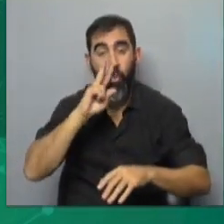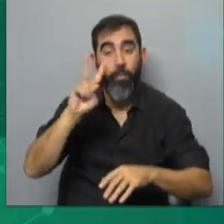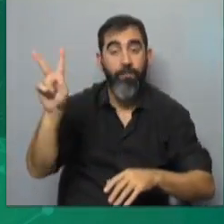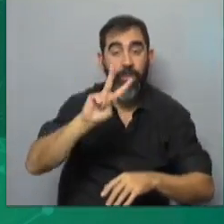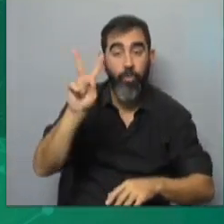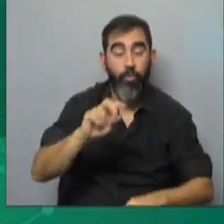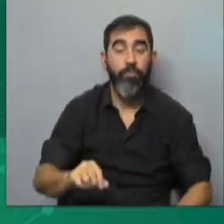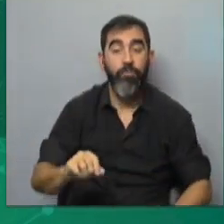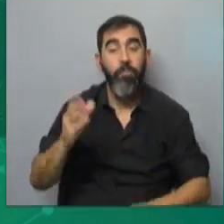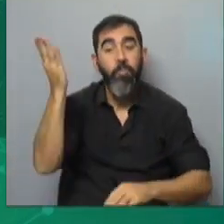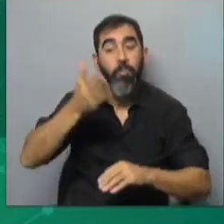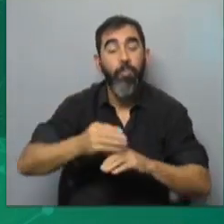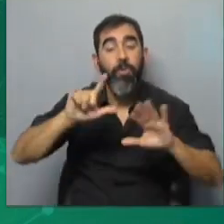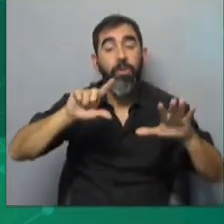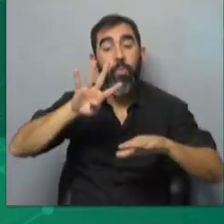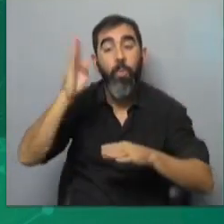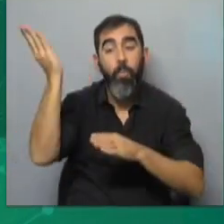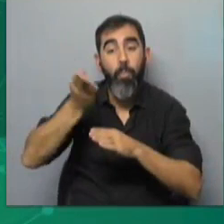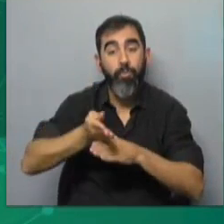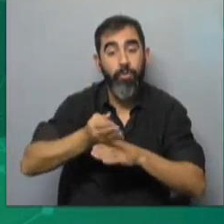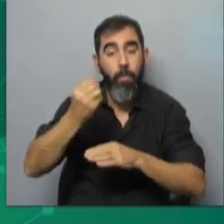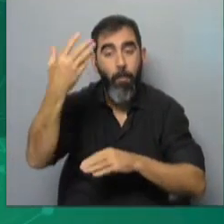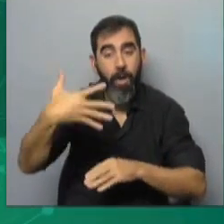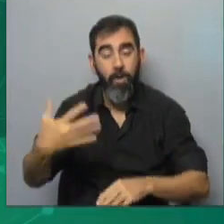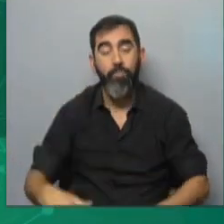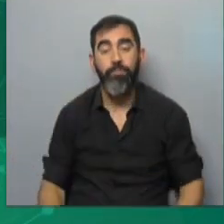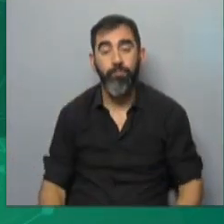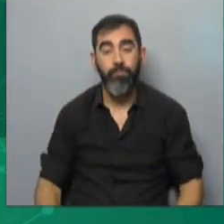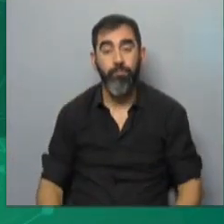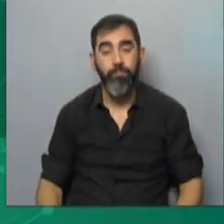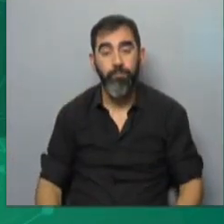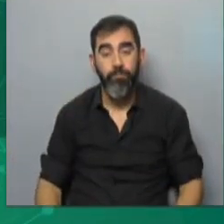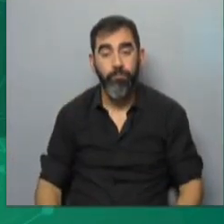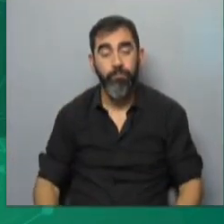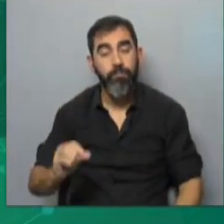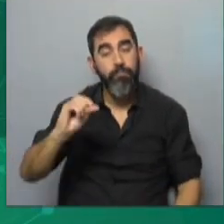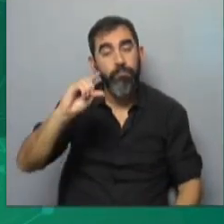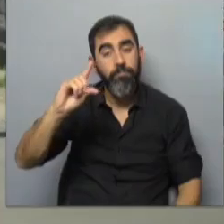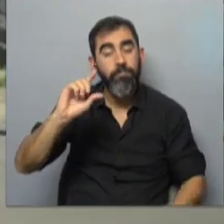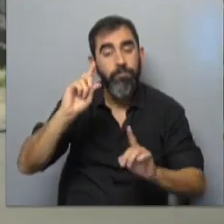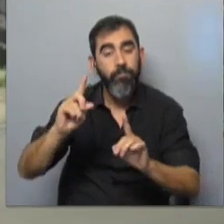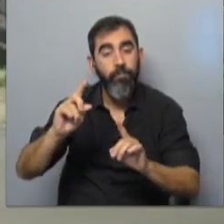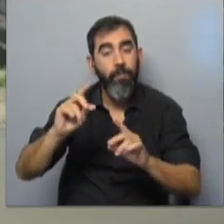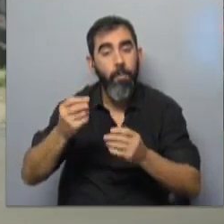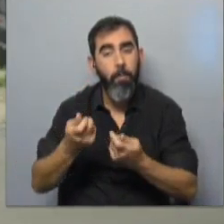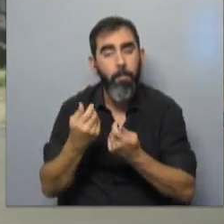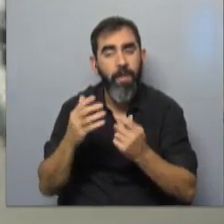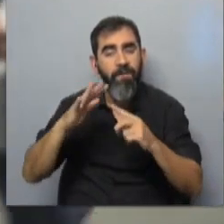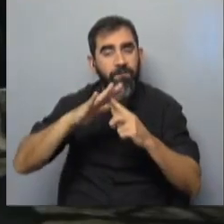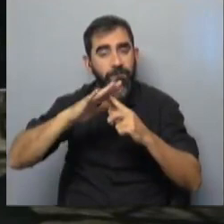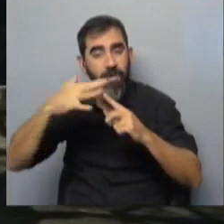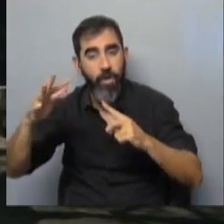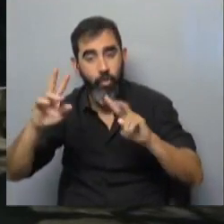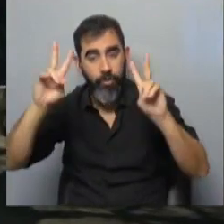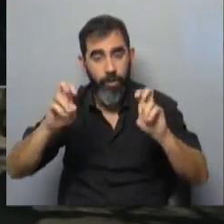2022, un porcentaje de aumento de 79,2%. En el incremento se refleja la sobredemanda por el invierno, pero